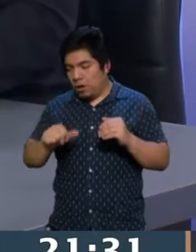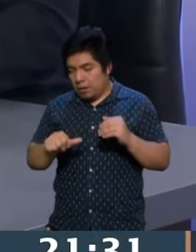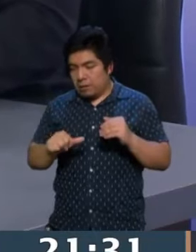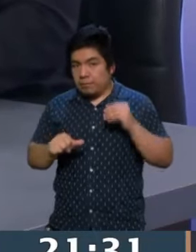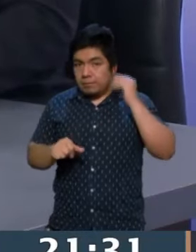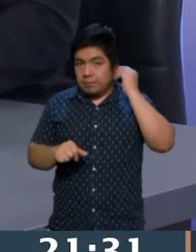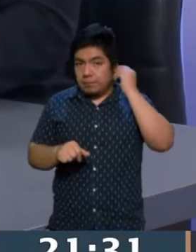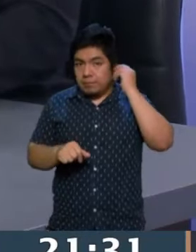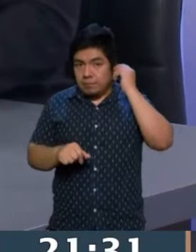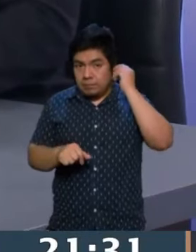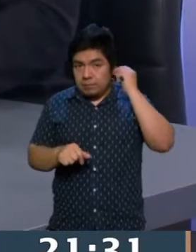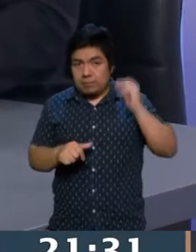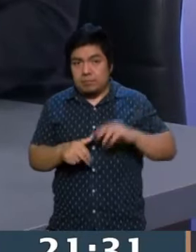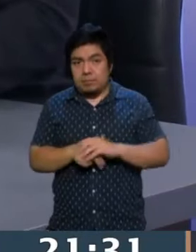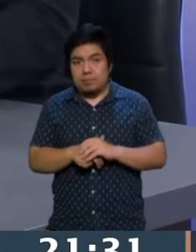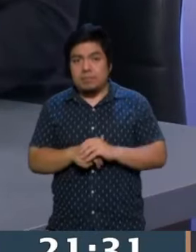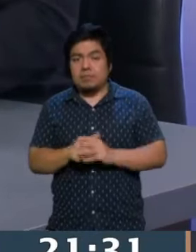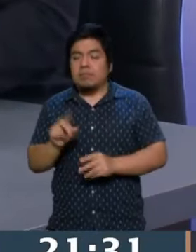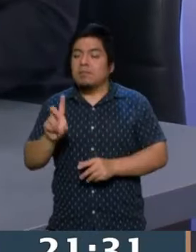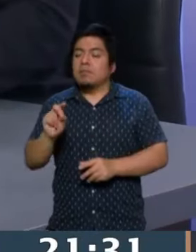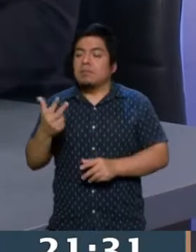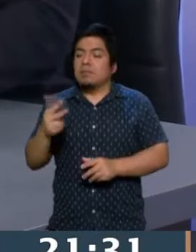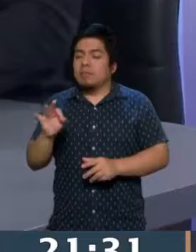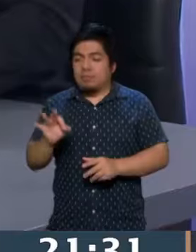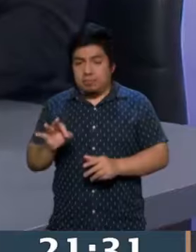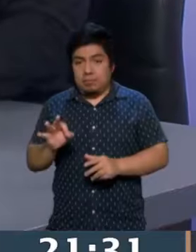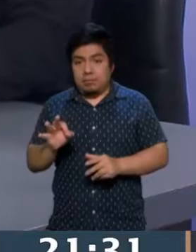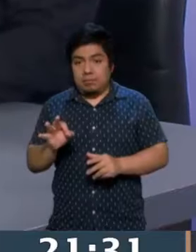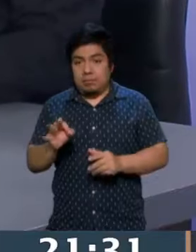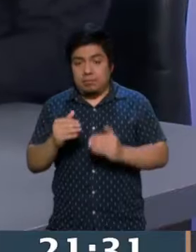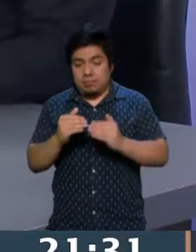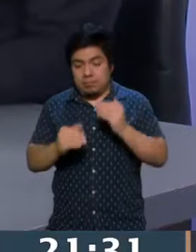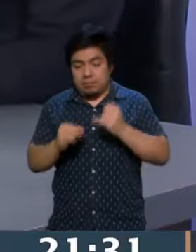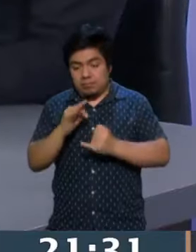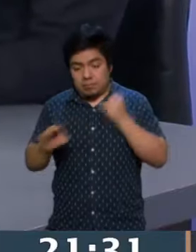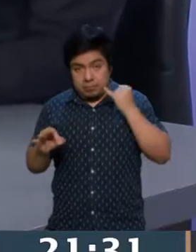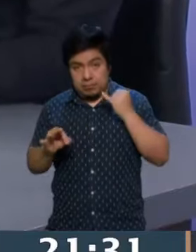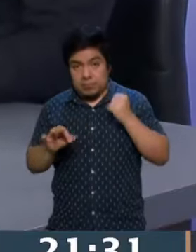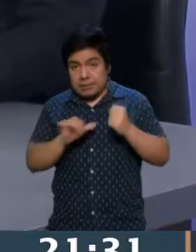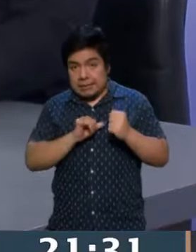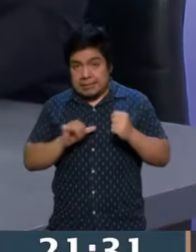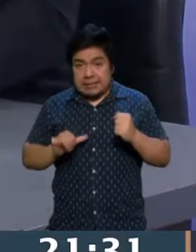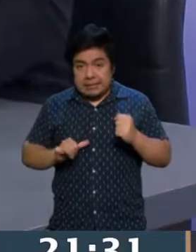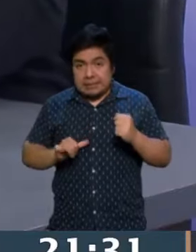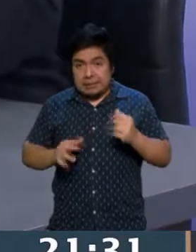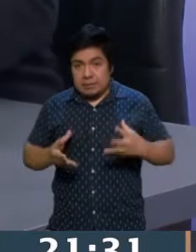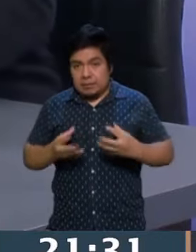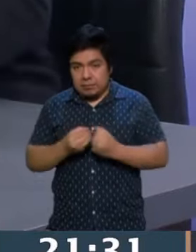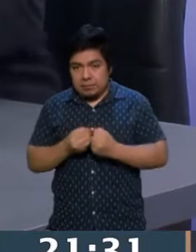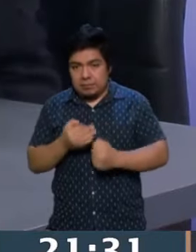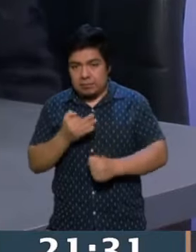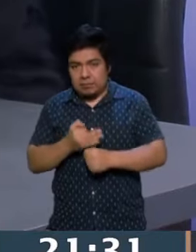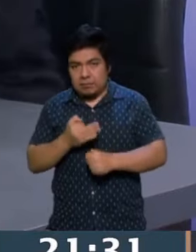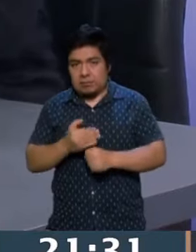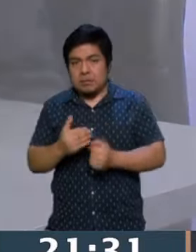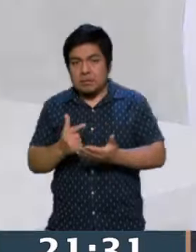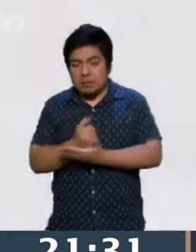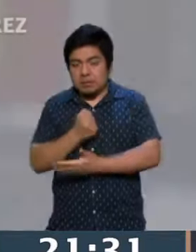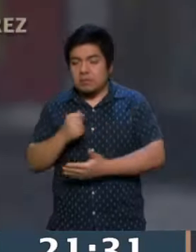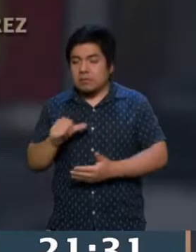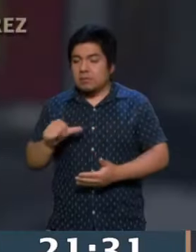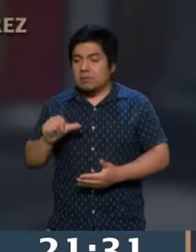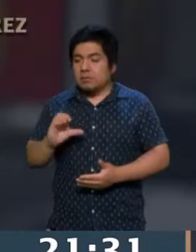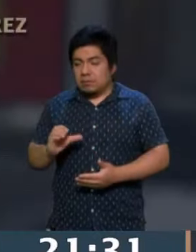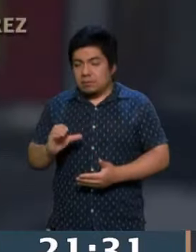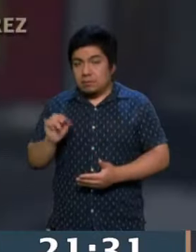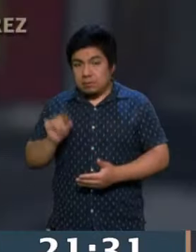PBEM, Partido Verde, con un 38%. Y la última alcaldía que hasta ahorita ganaría el Partido Acción Nacional